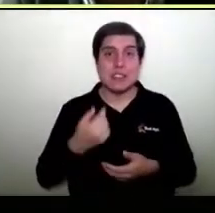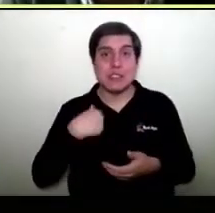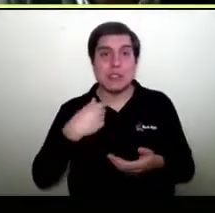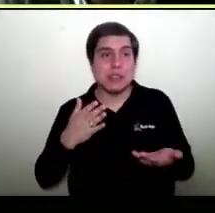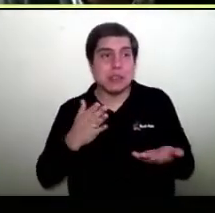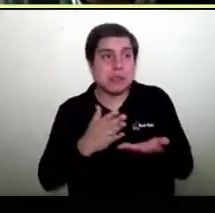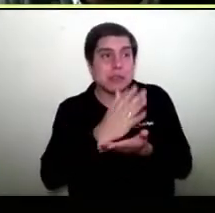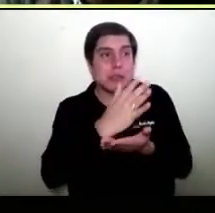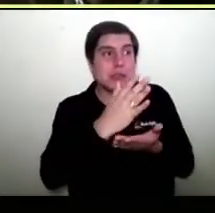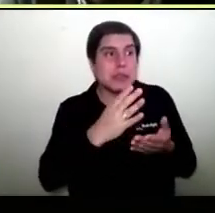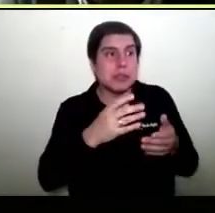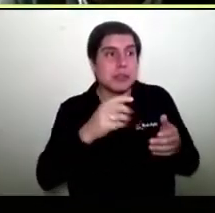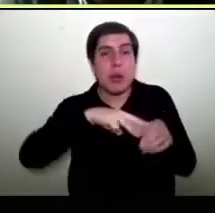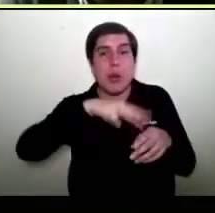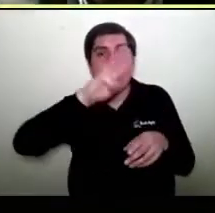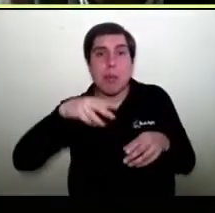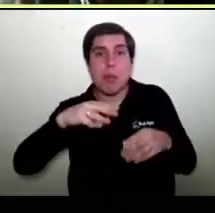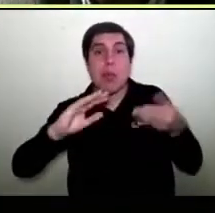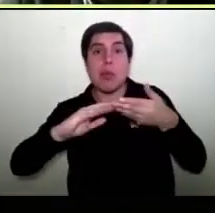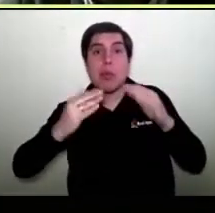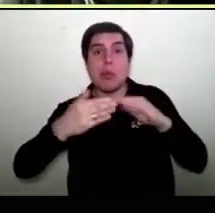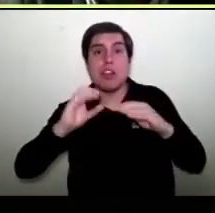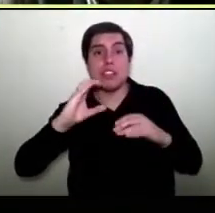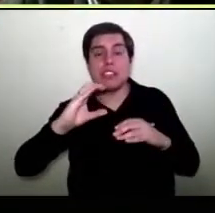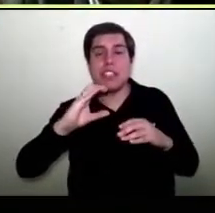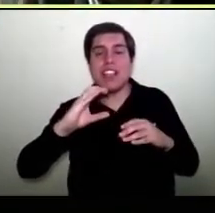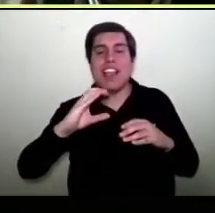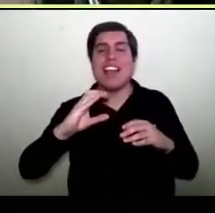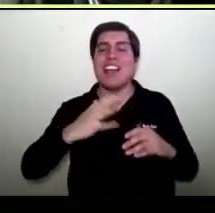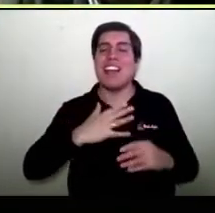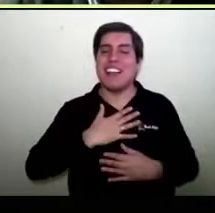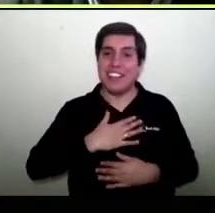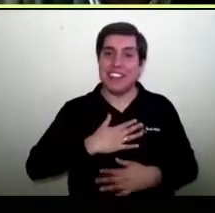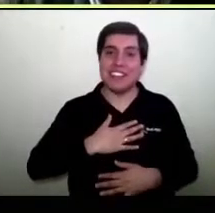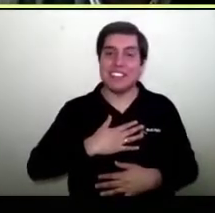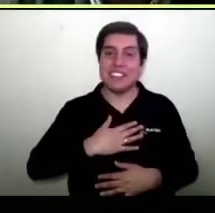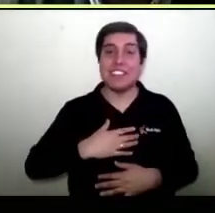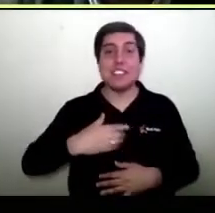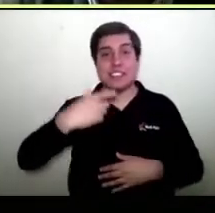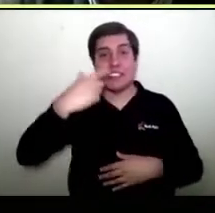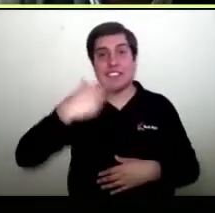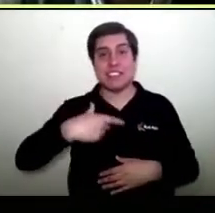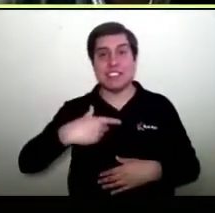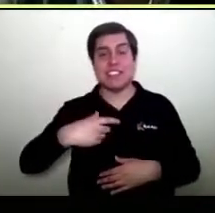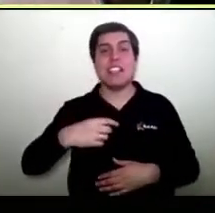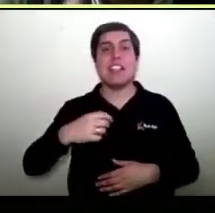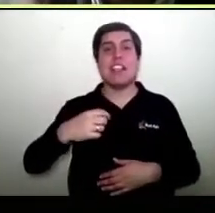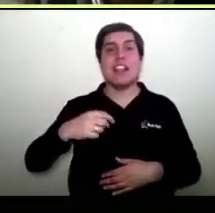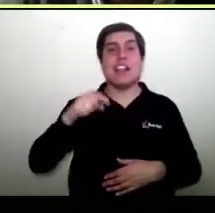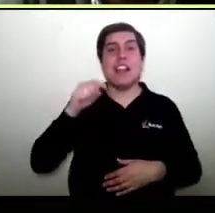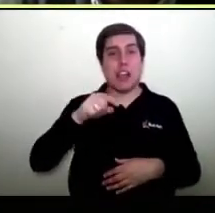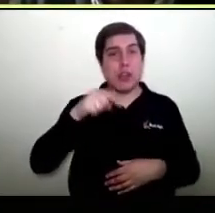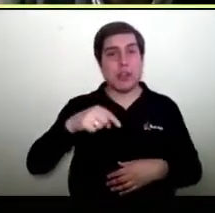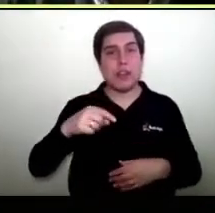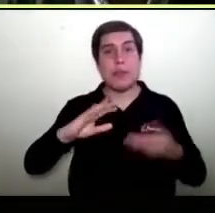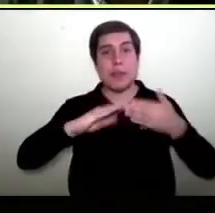virtual o entro a Comunidad C, la gracia es que es responsabilidad de la Cámara Nacional de Comercio y Servitudismo y de Comunidad C hacer